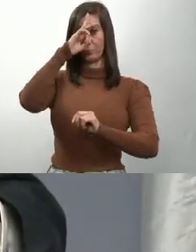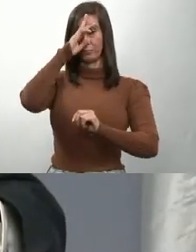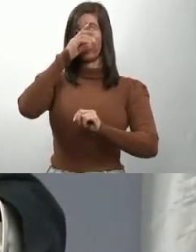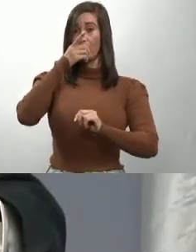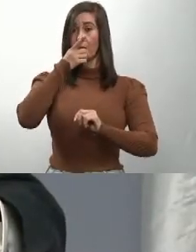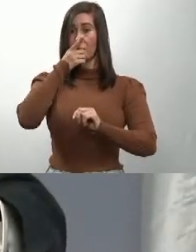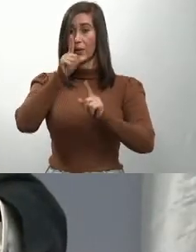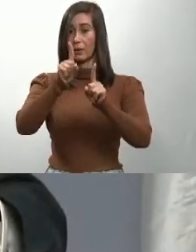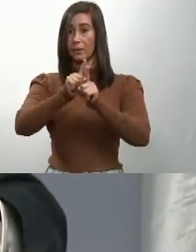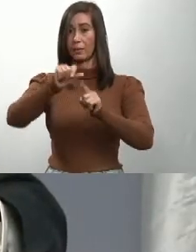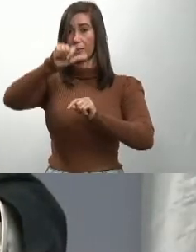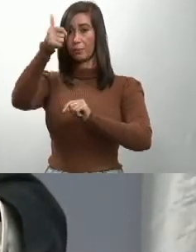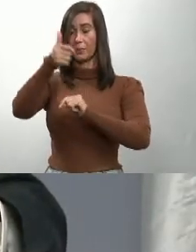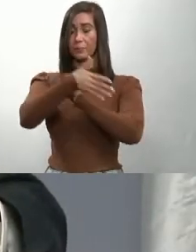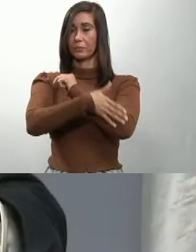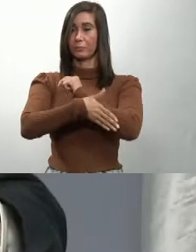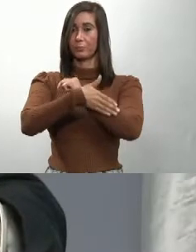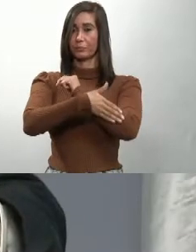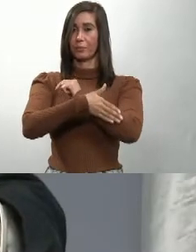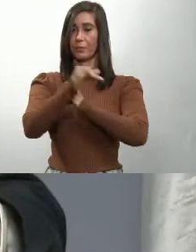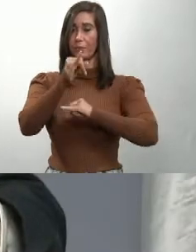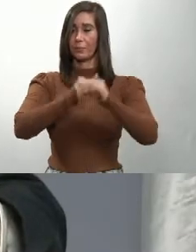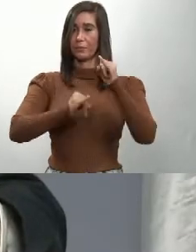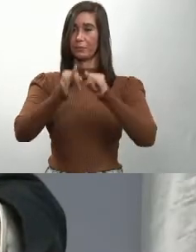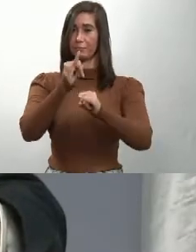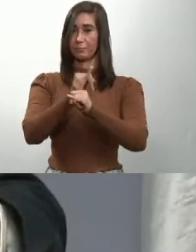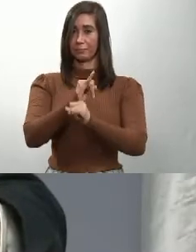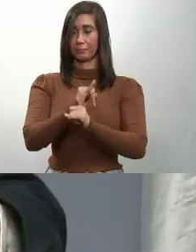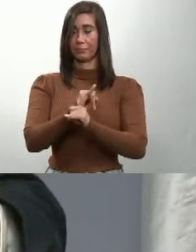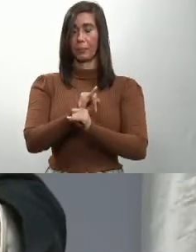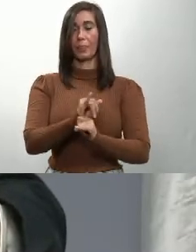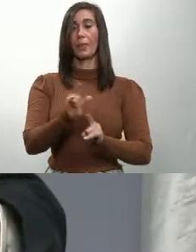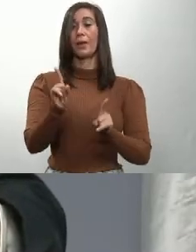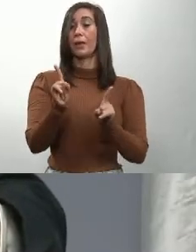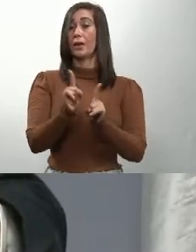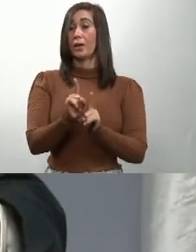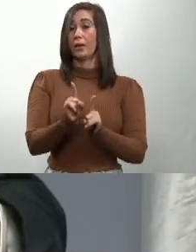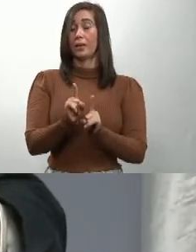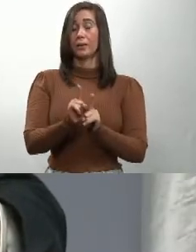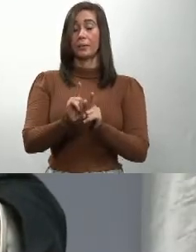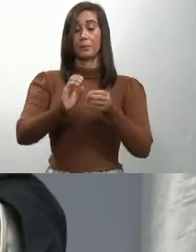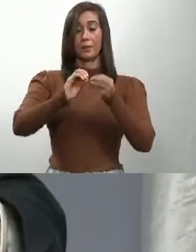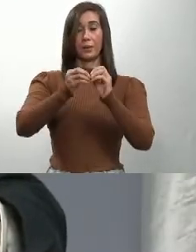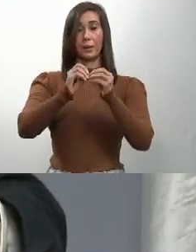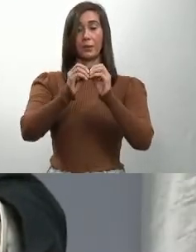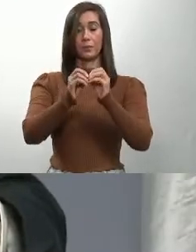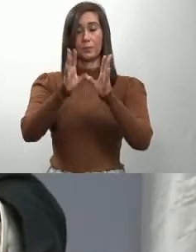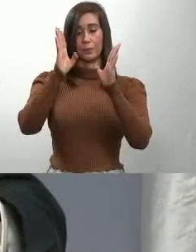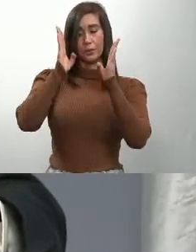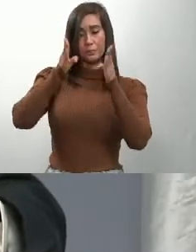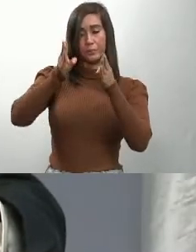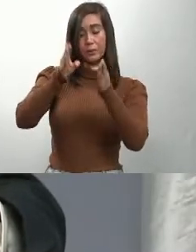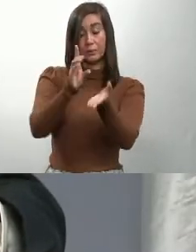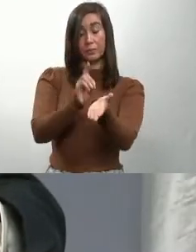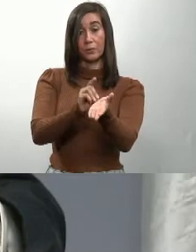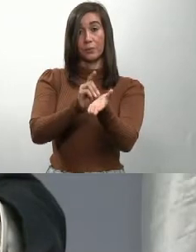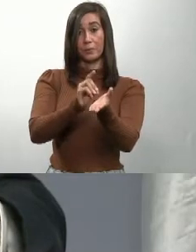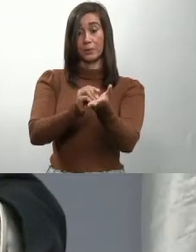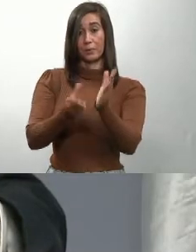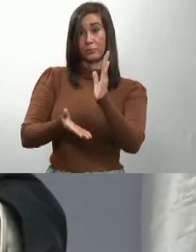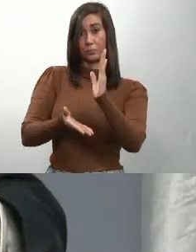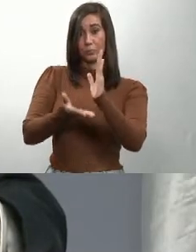nacional e internacional. Igualmente, el número de asistencias médicas remotas